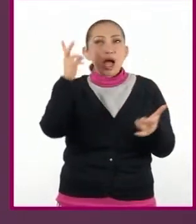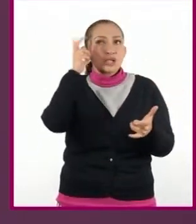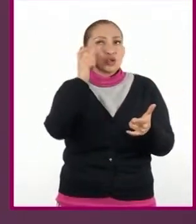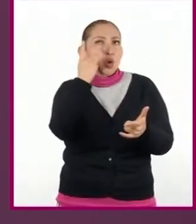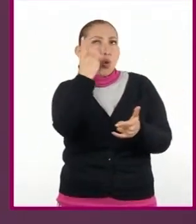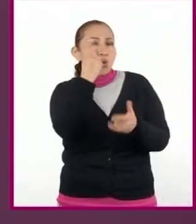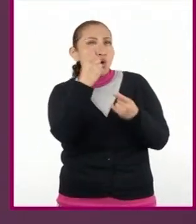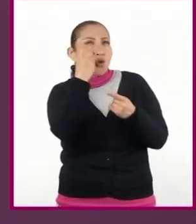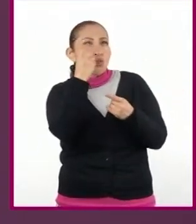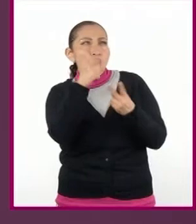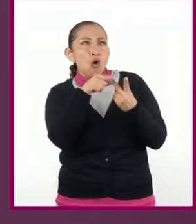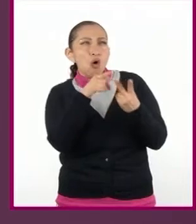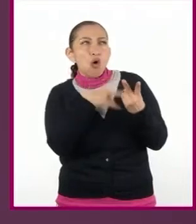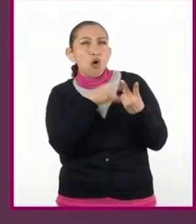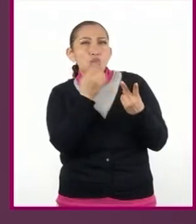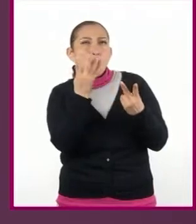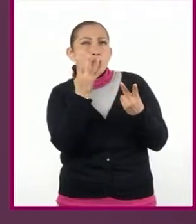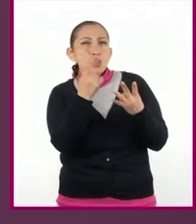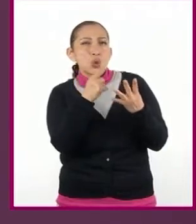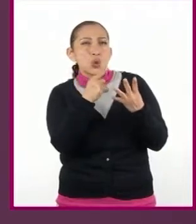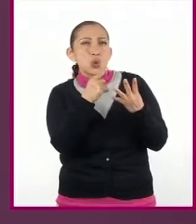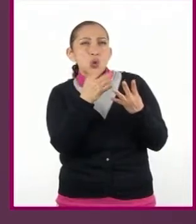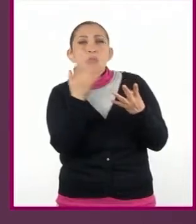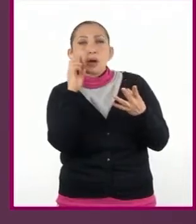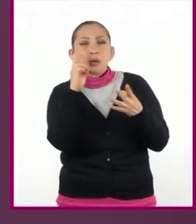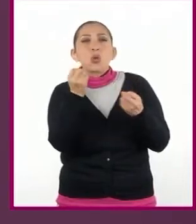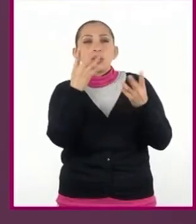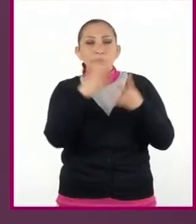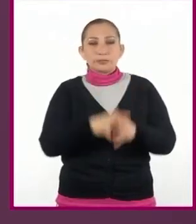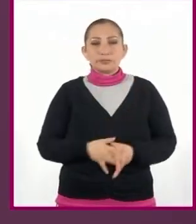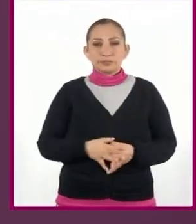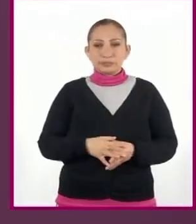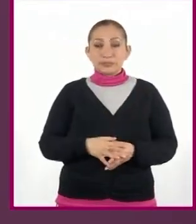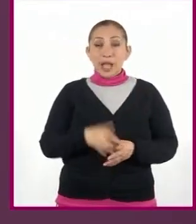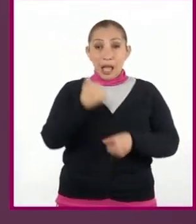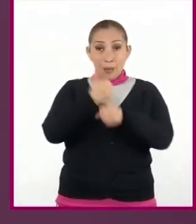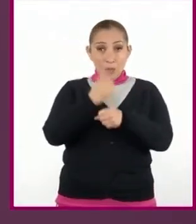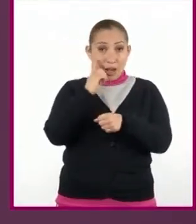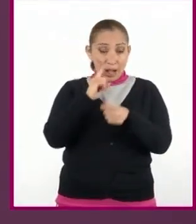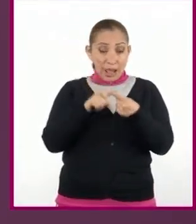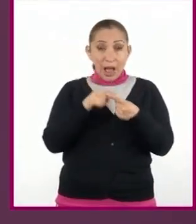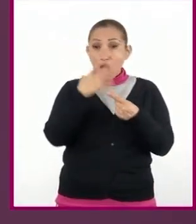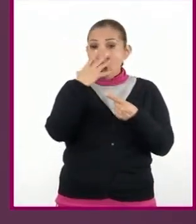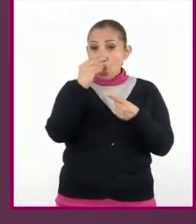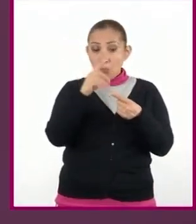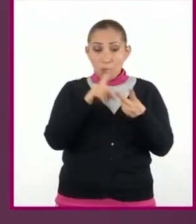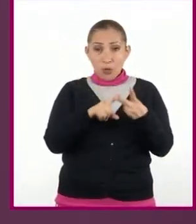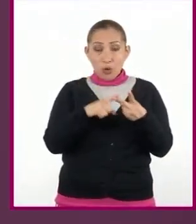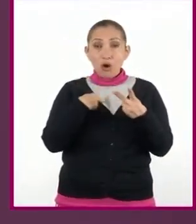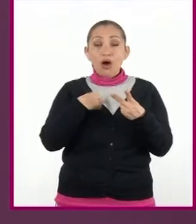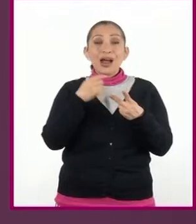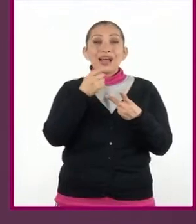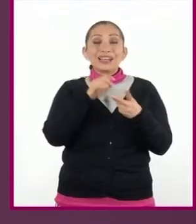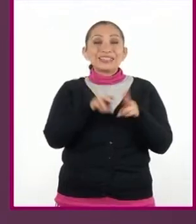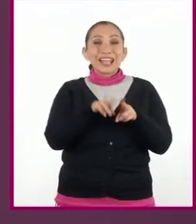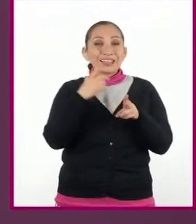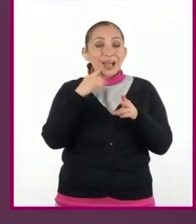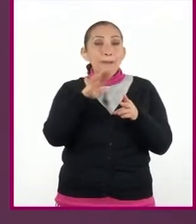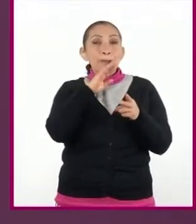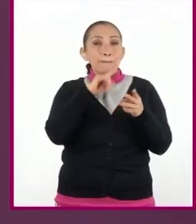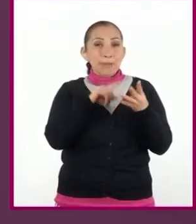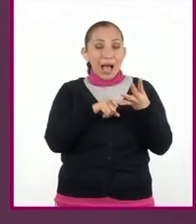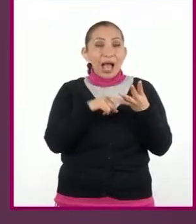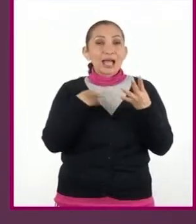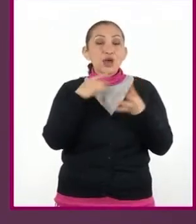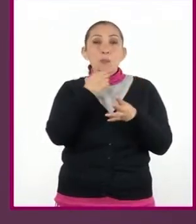uno, dos, cuatro. Vamos a ver. La abuela, el lobo, la nieta, la mamá